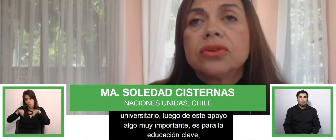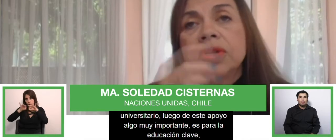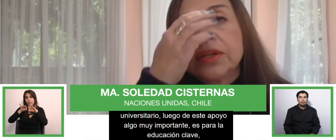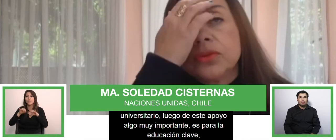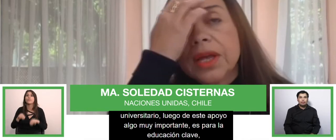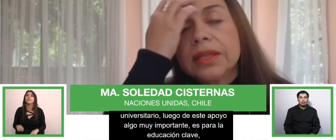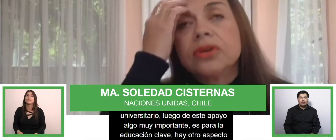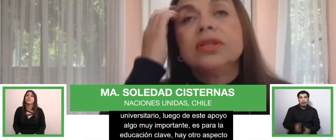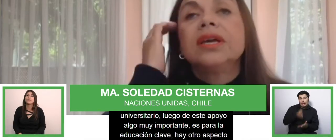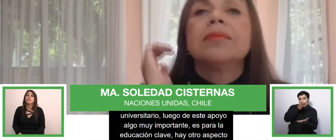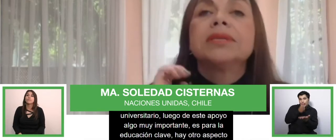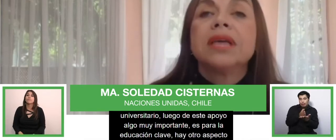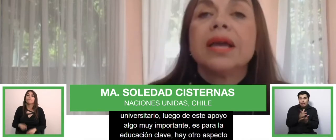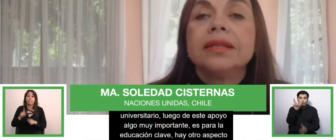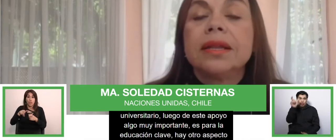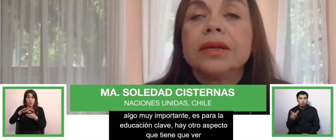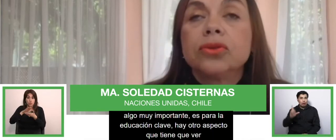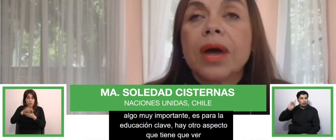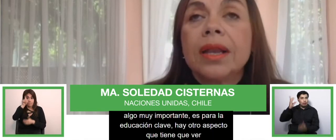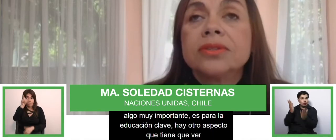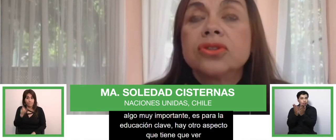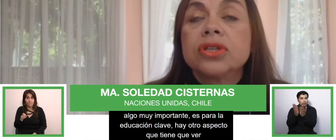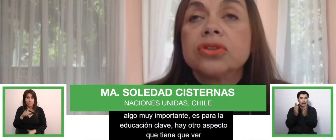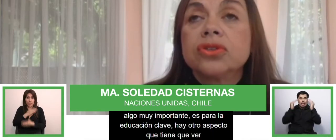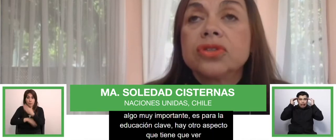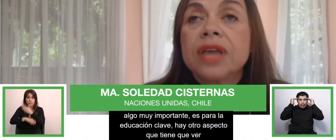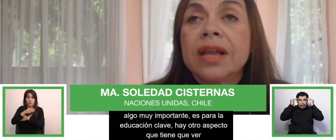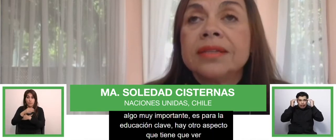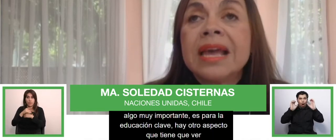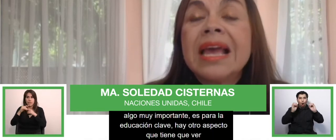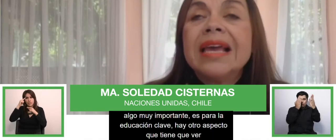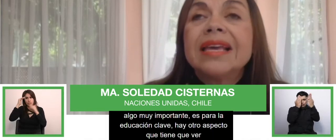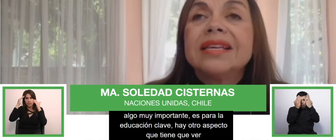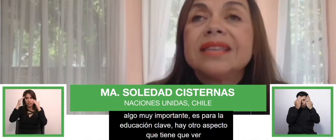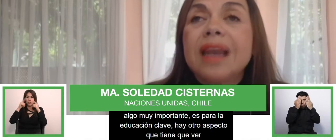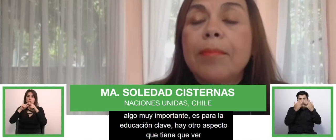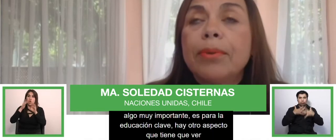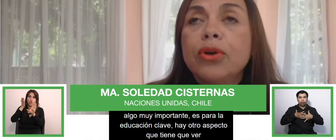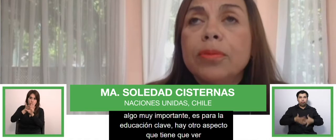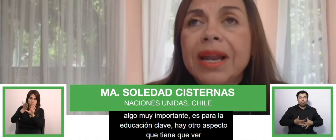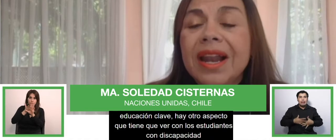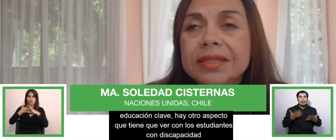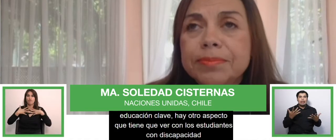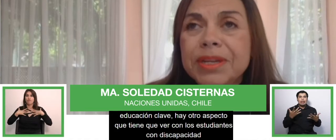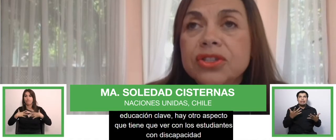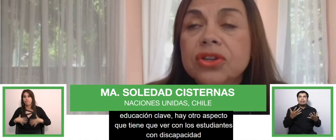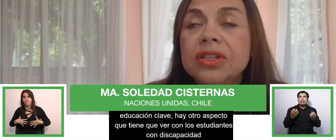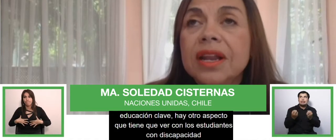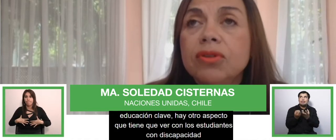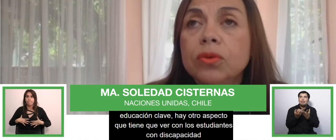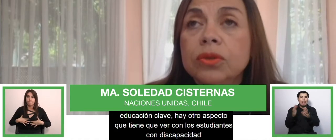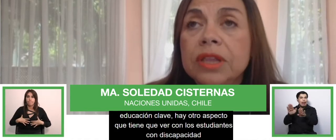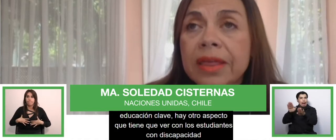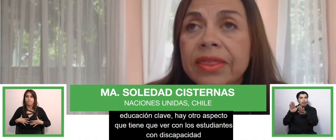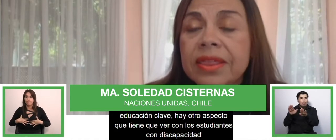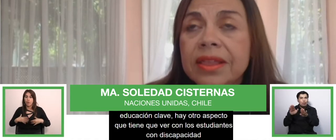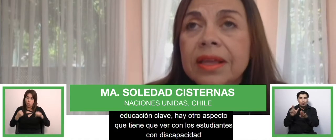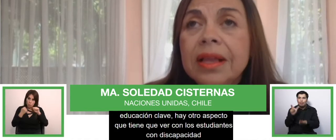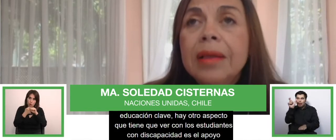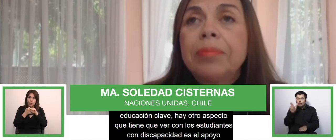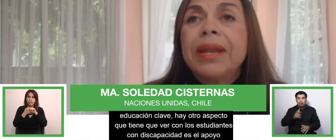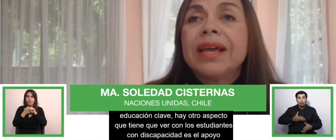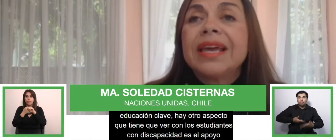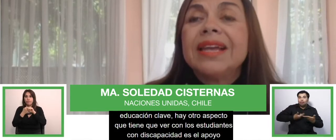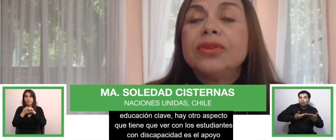sobre todo con estudiantes con discapacidades intelectuales o psicosociales, que es el apoyo para la expresión de la voluntad.